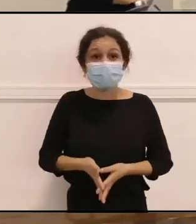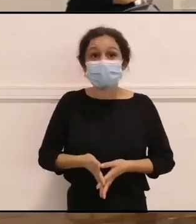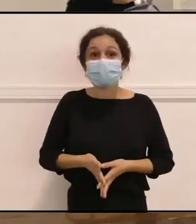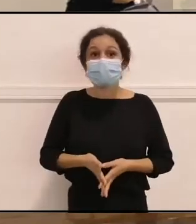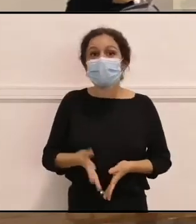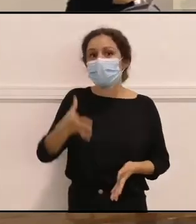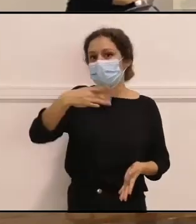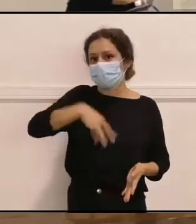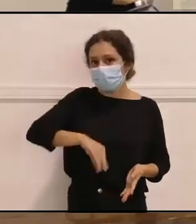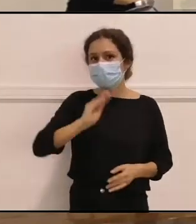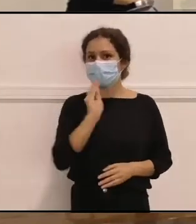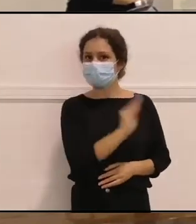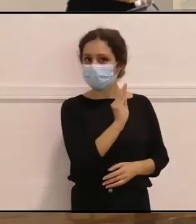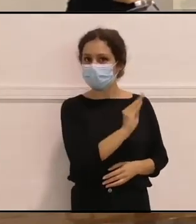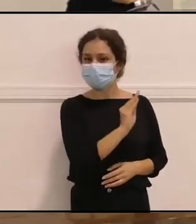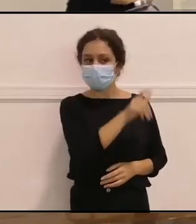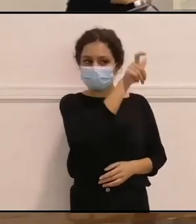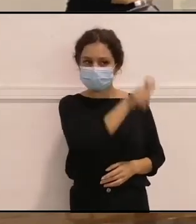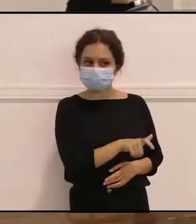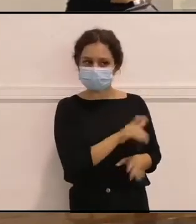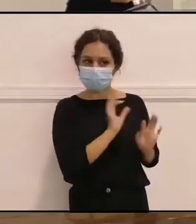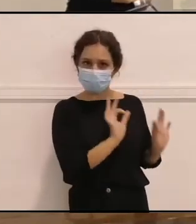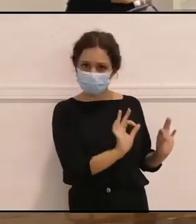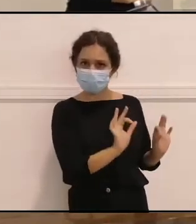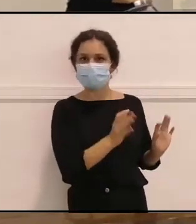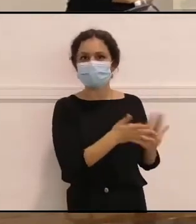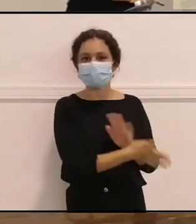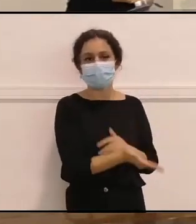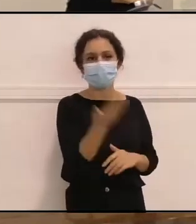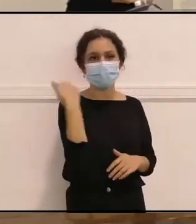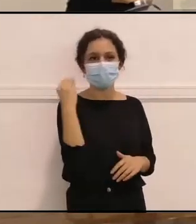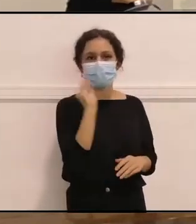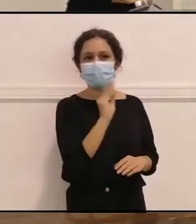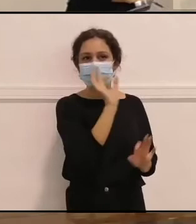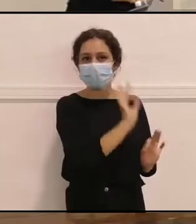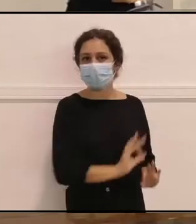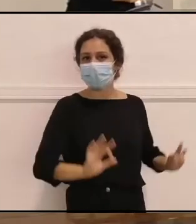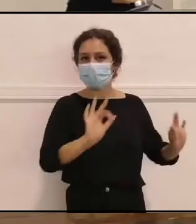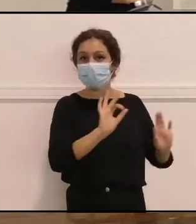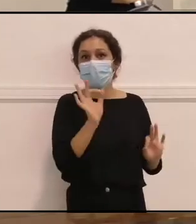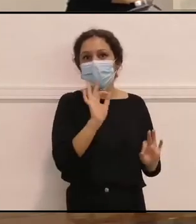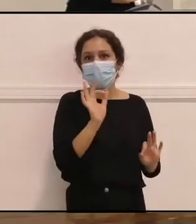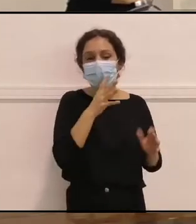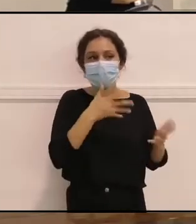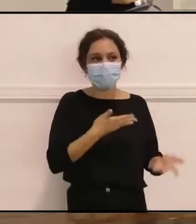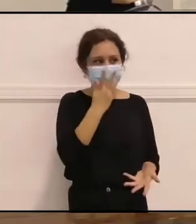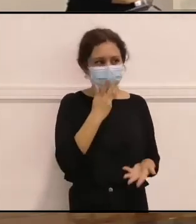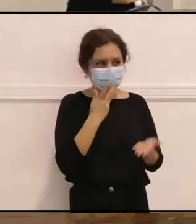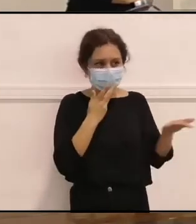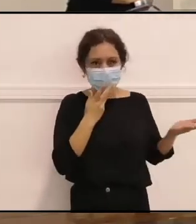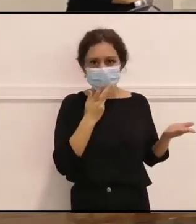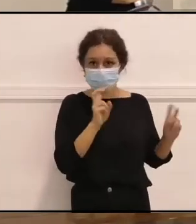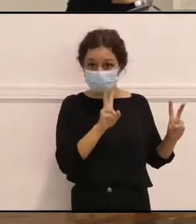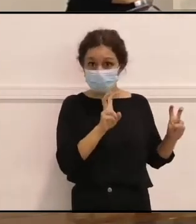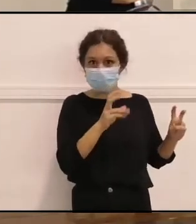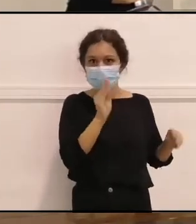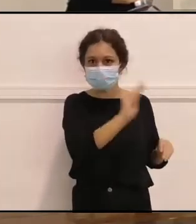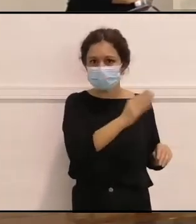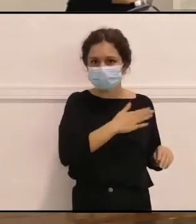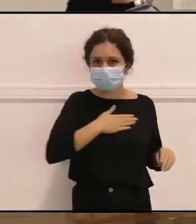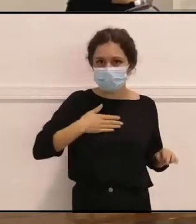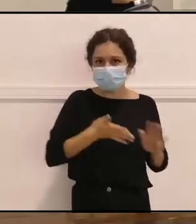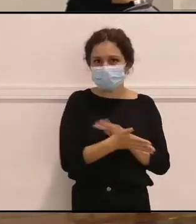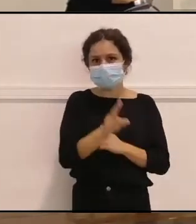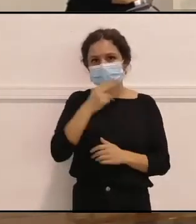Puede ser también una pregunta a alguien en concreto que se les quedó en el tintero en su momento o que acaban de conocer y les